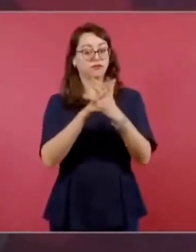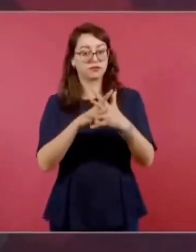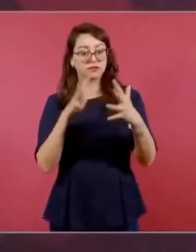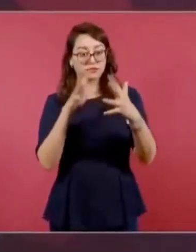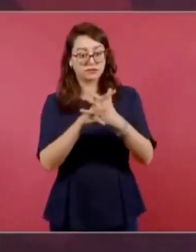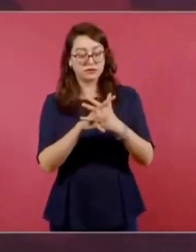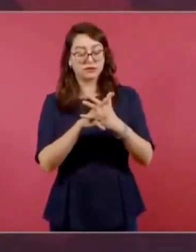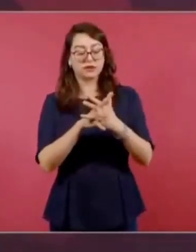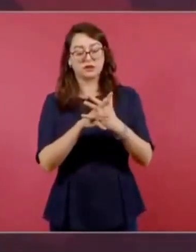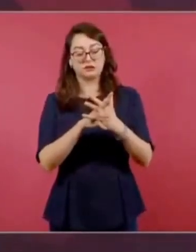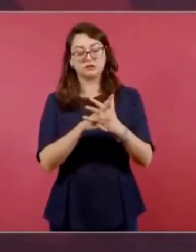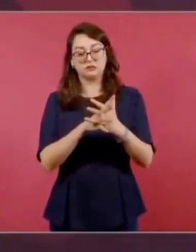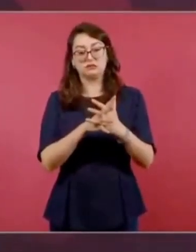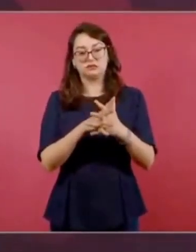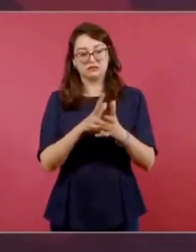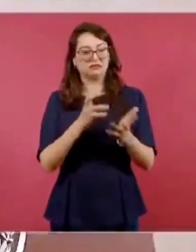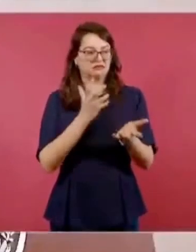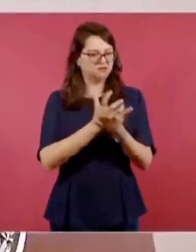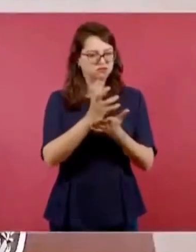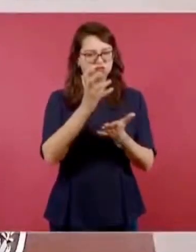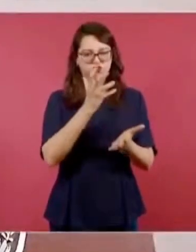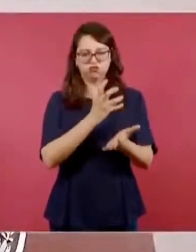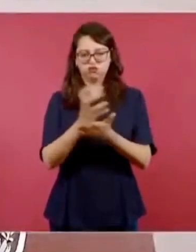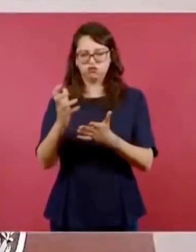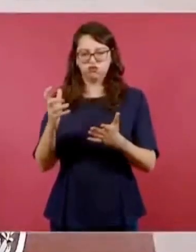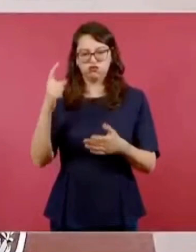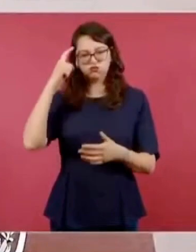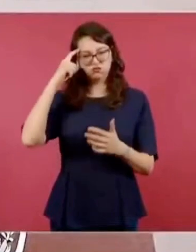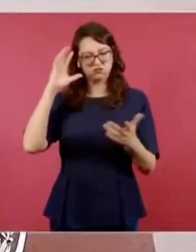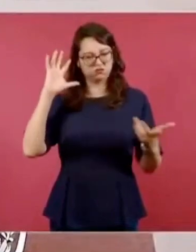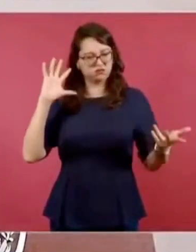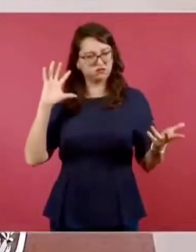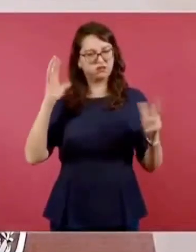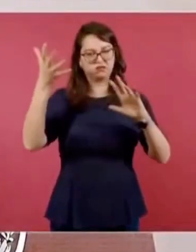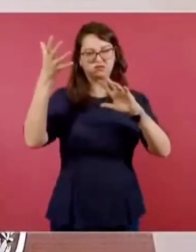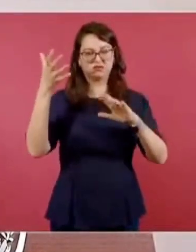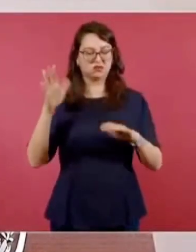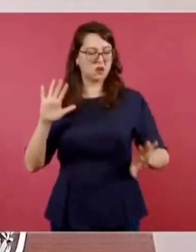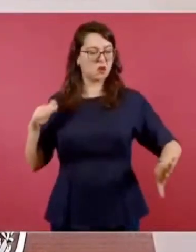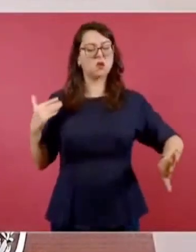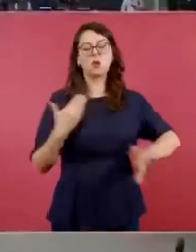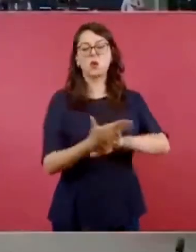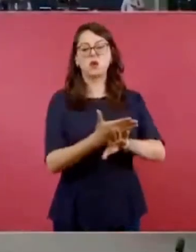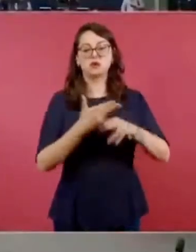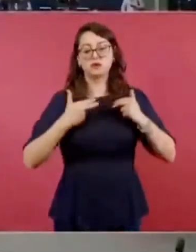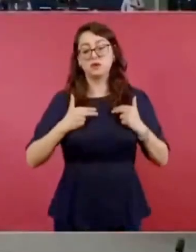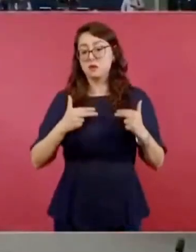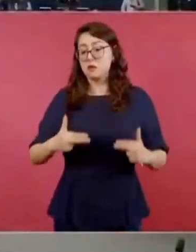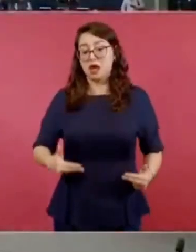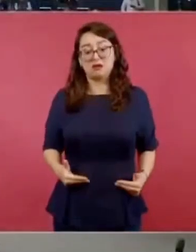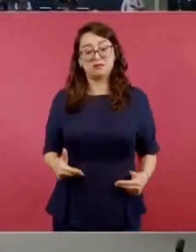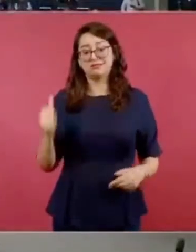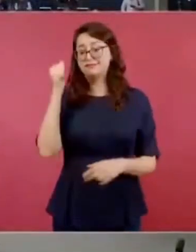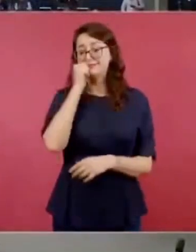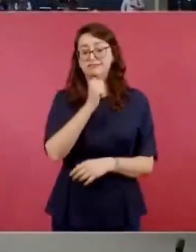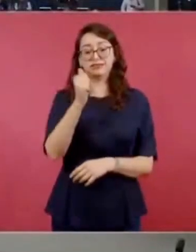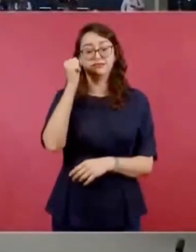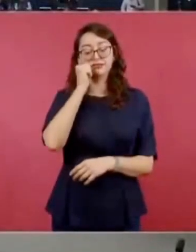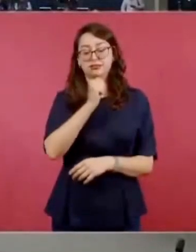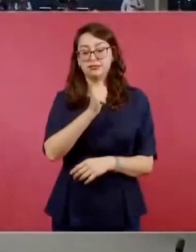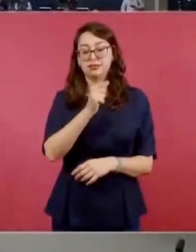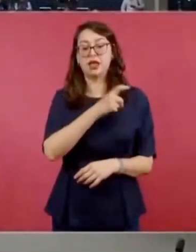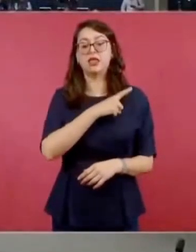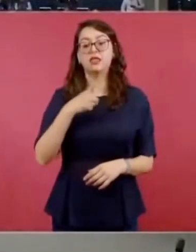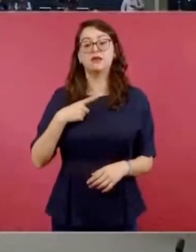excesos, actos irracionales e inhumanos. Es cosa de